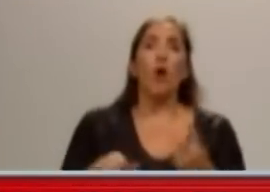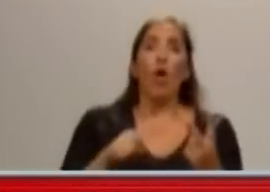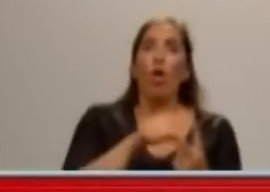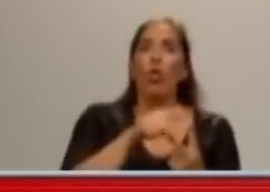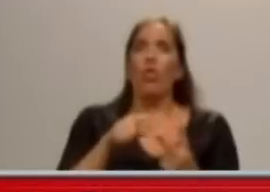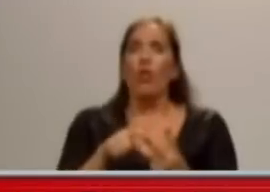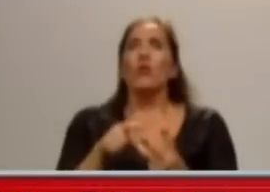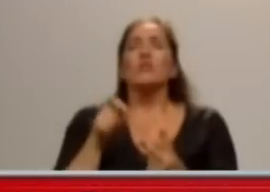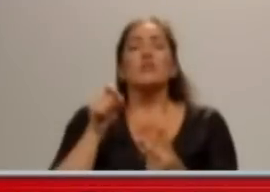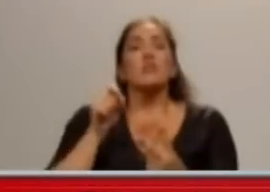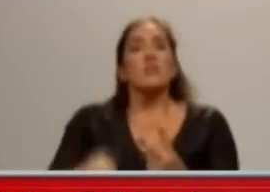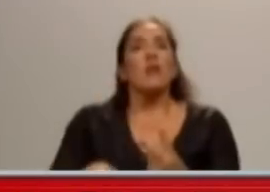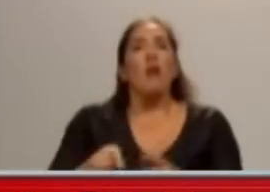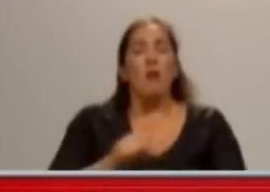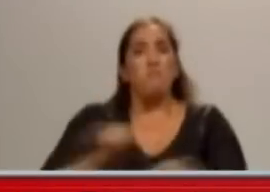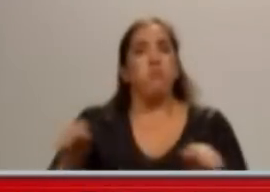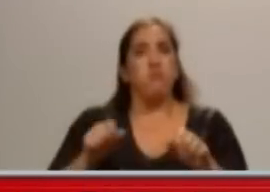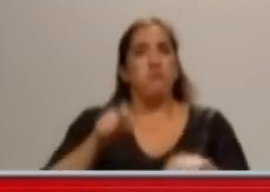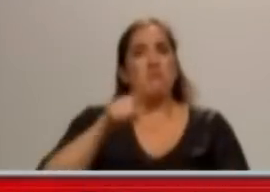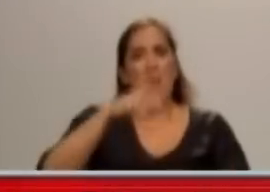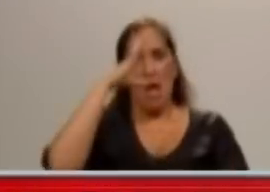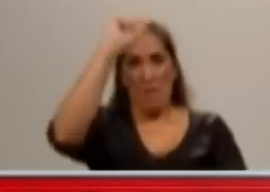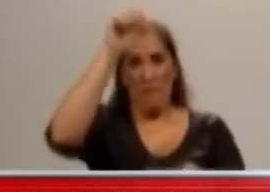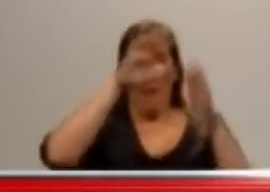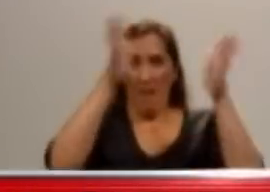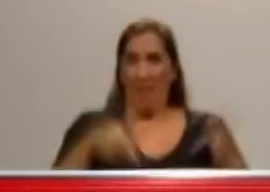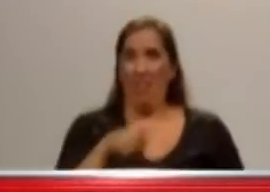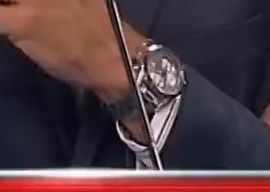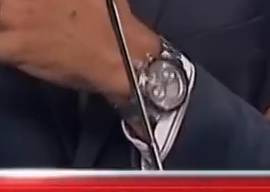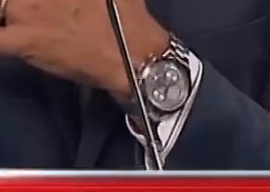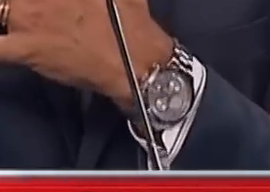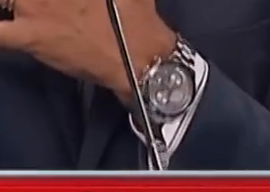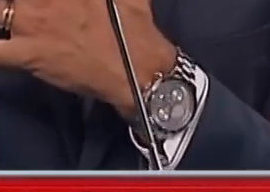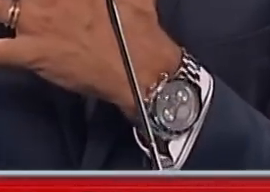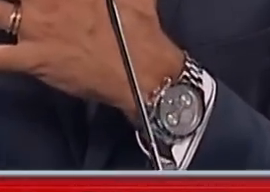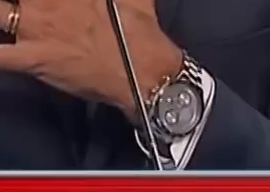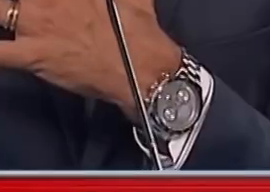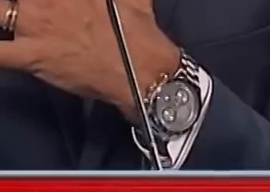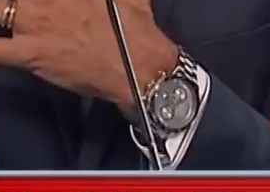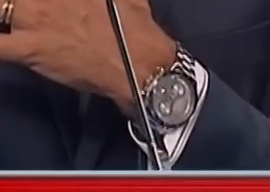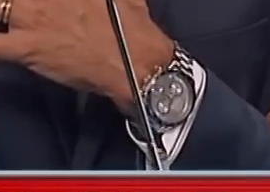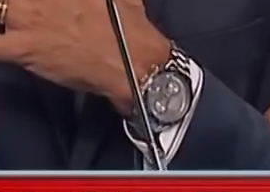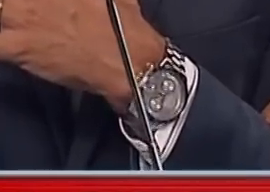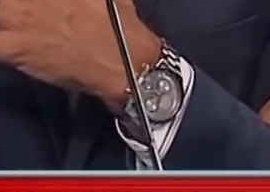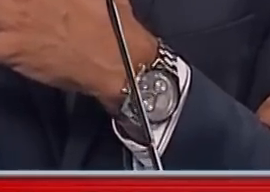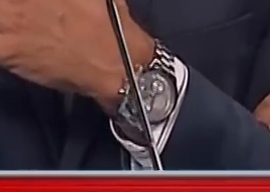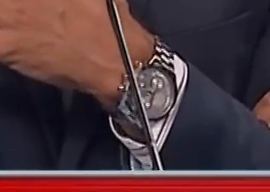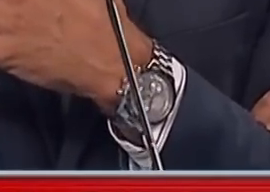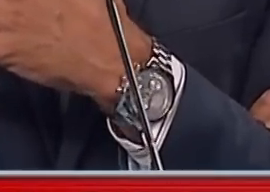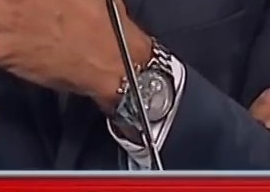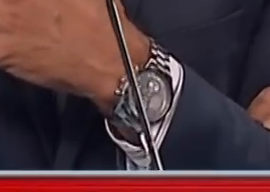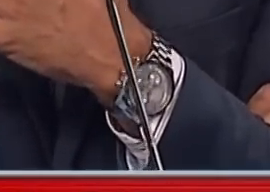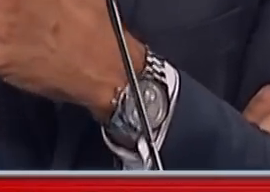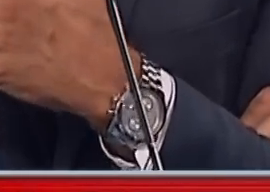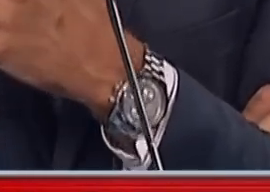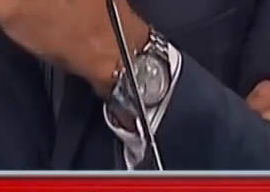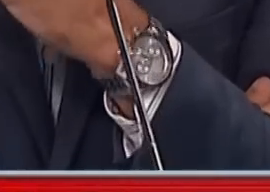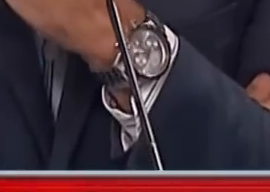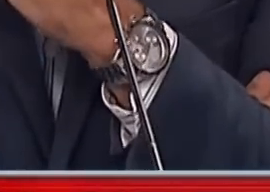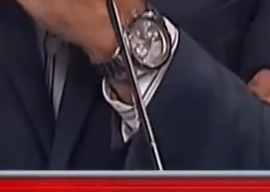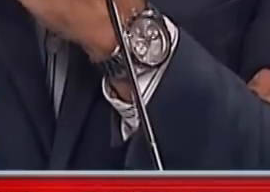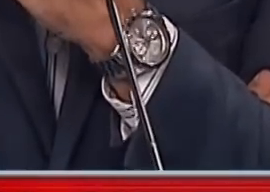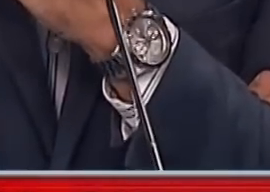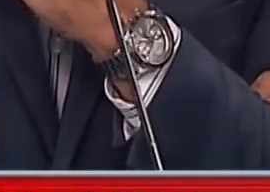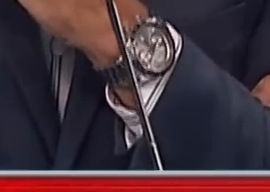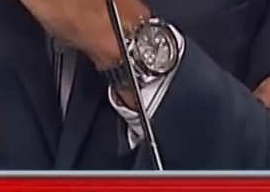¿no? Nelson, por último, la Presidenta dijo y a mí es una frase que me llama la atención que me suena,